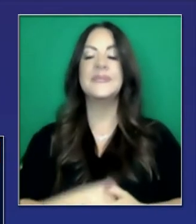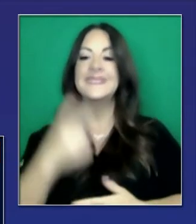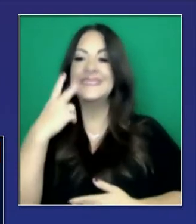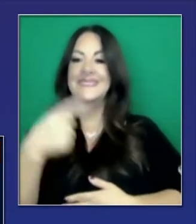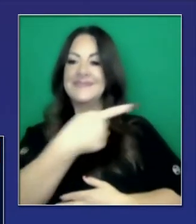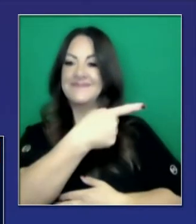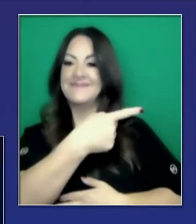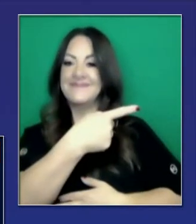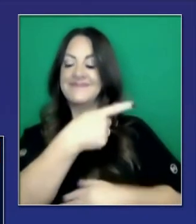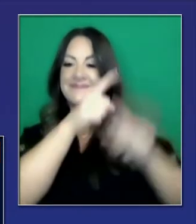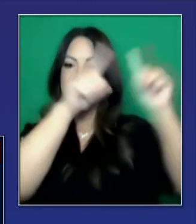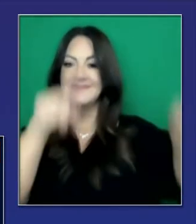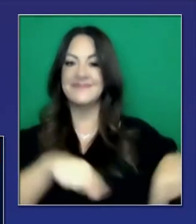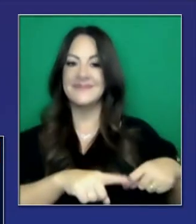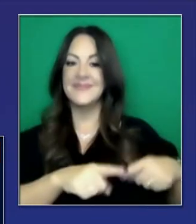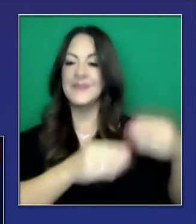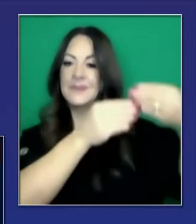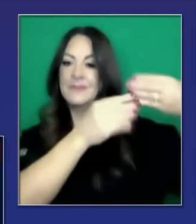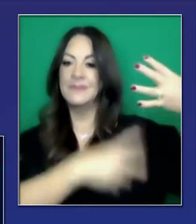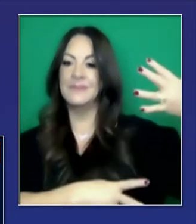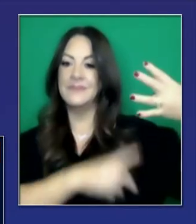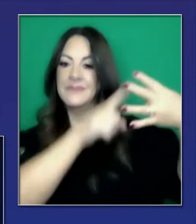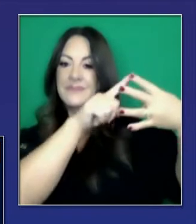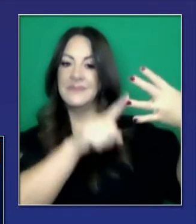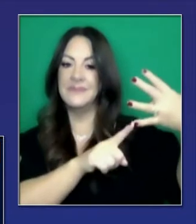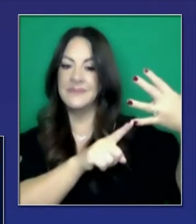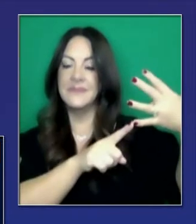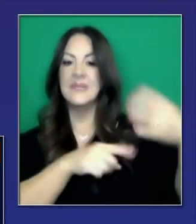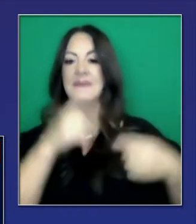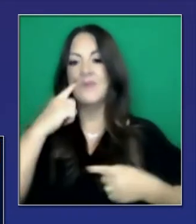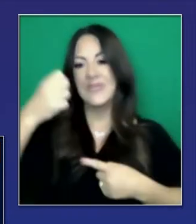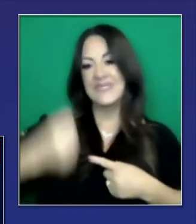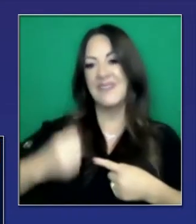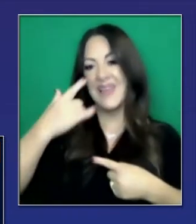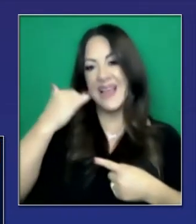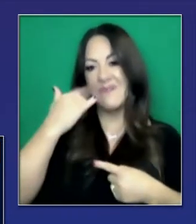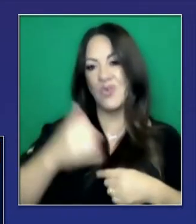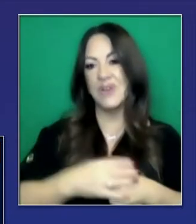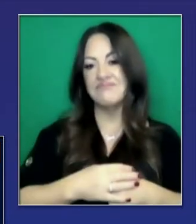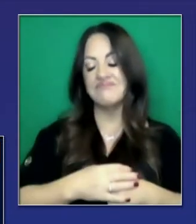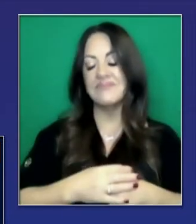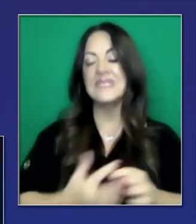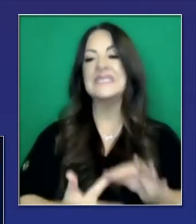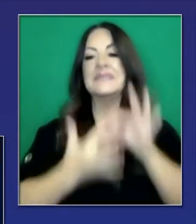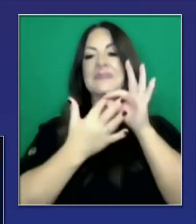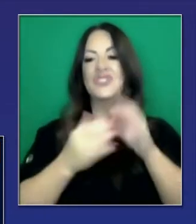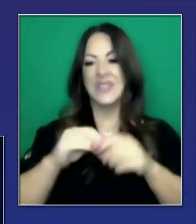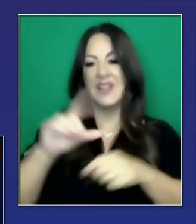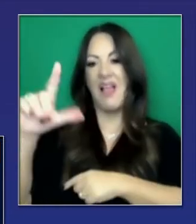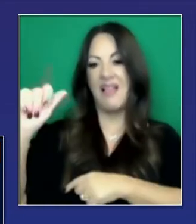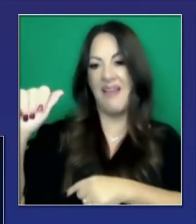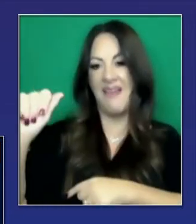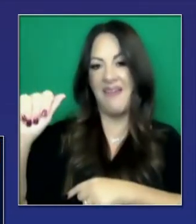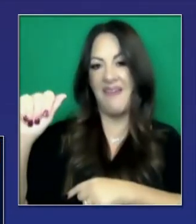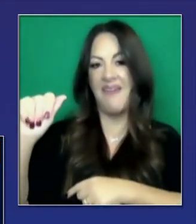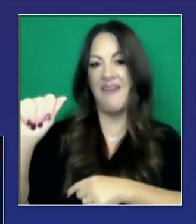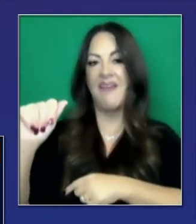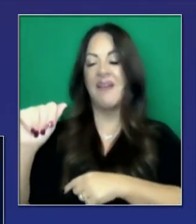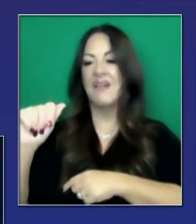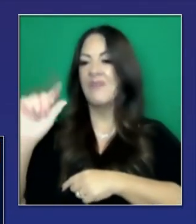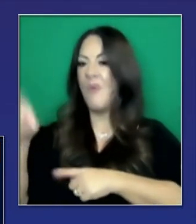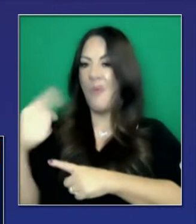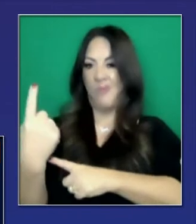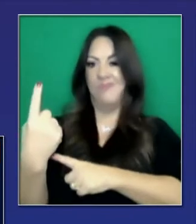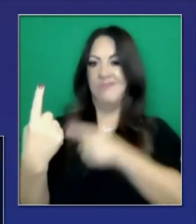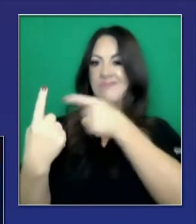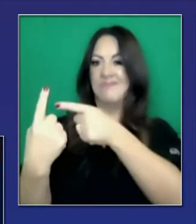transparencia de la magnitud de lo que enfrentamos particularmente en el sur de California y en Los Ángeles. Pero en